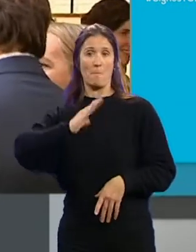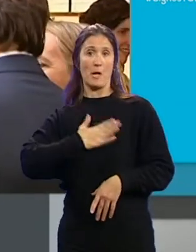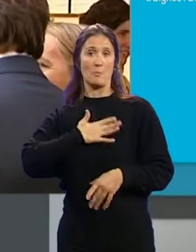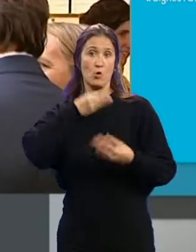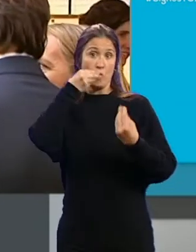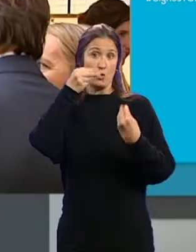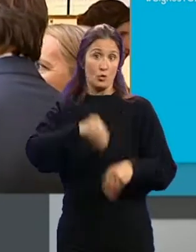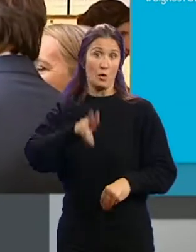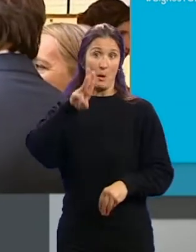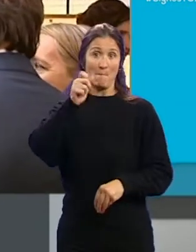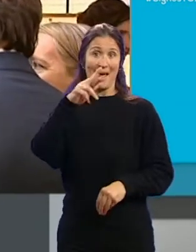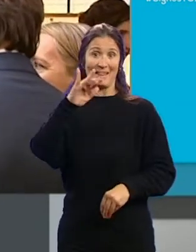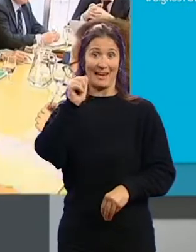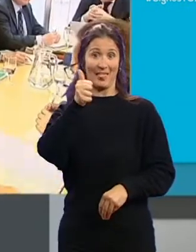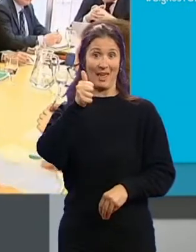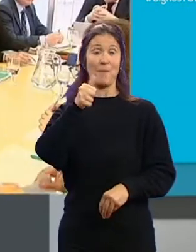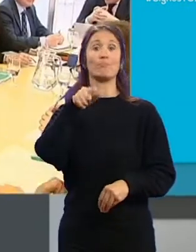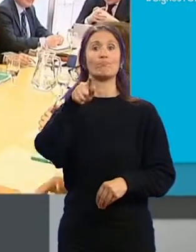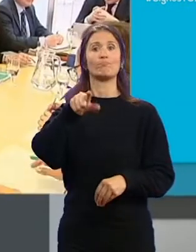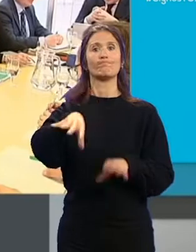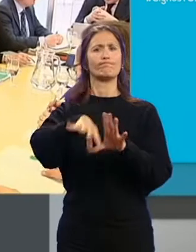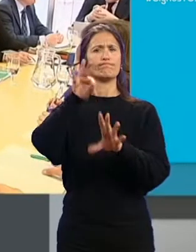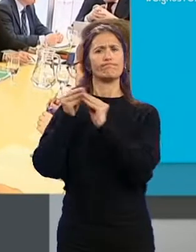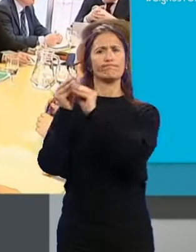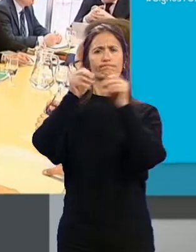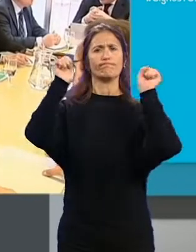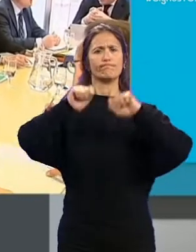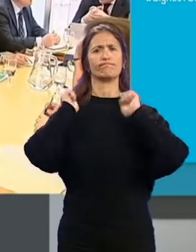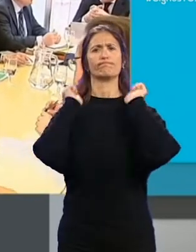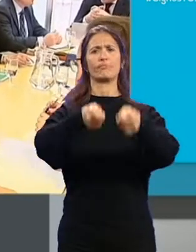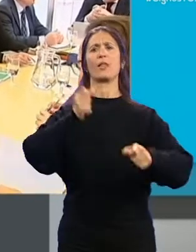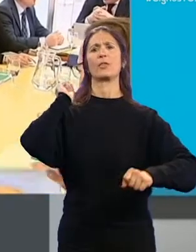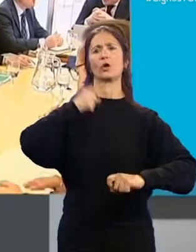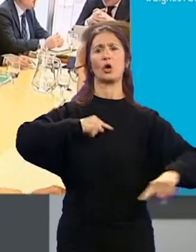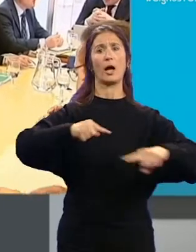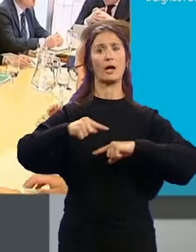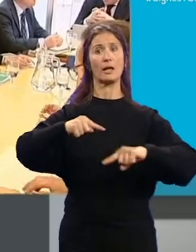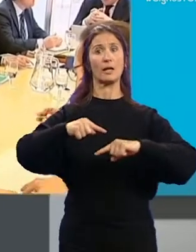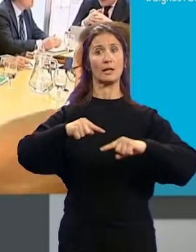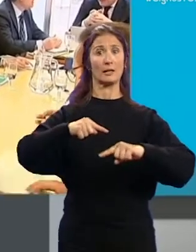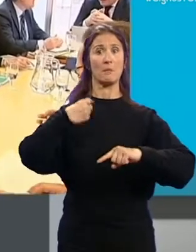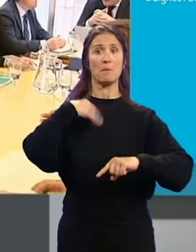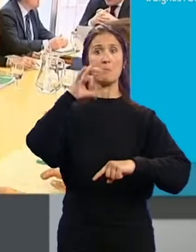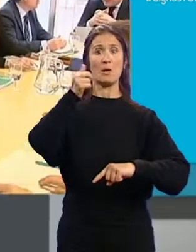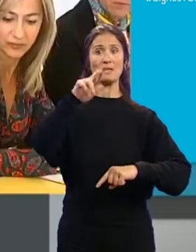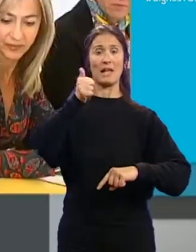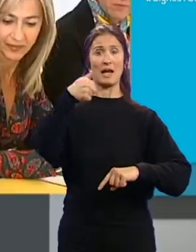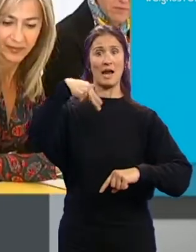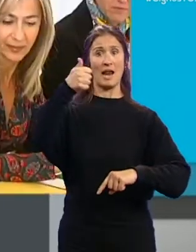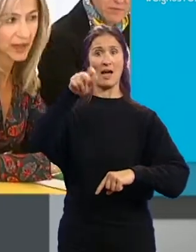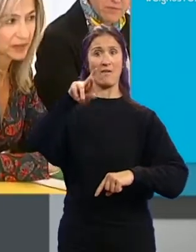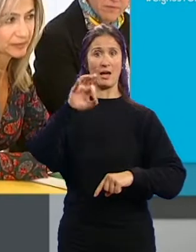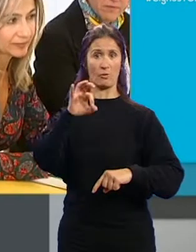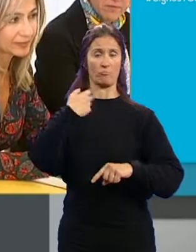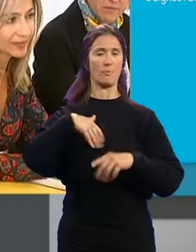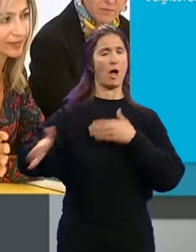Histórico... ...Patricia del Pozo, ha elegido por unanimidad... ...como directora gerente de la institución, a Sara Navarro... ...dando así por